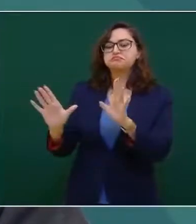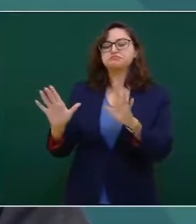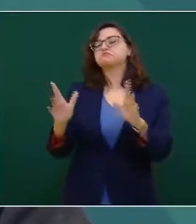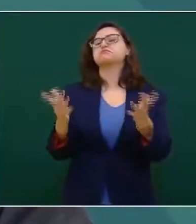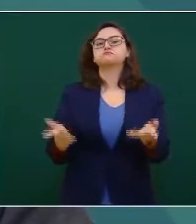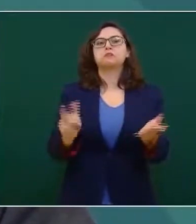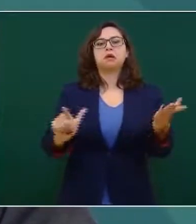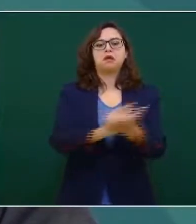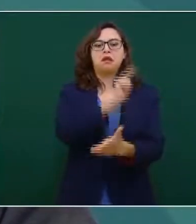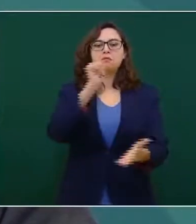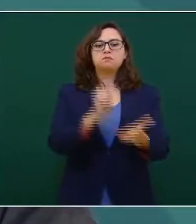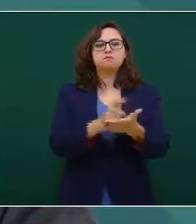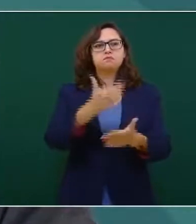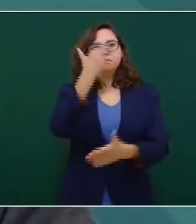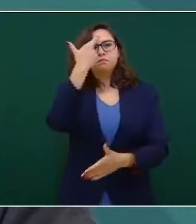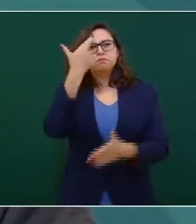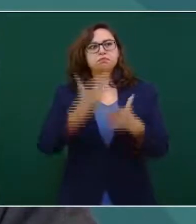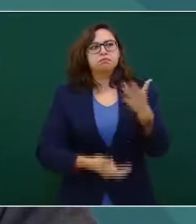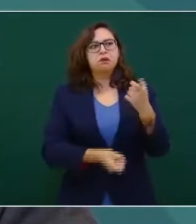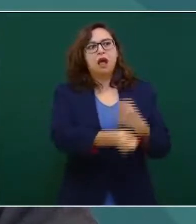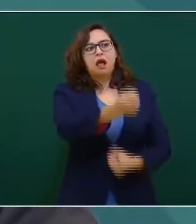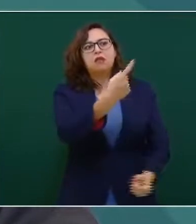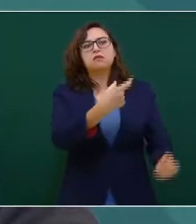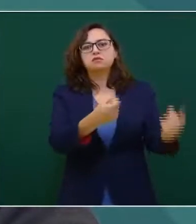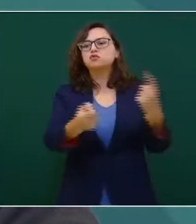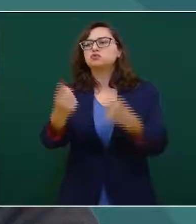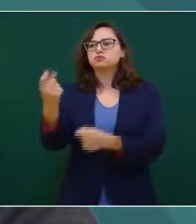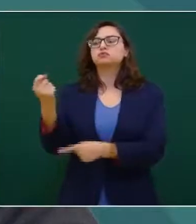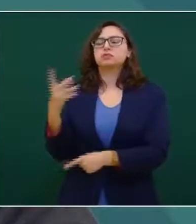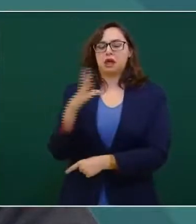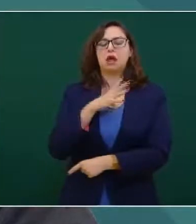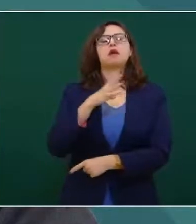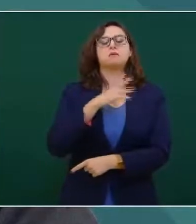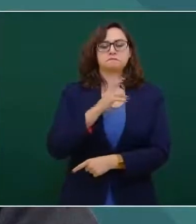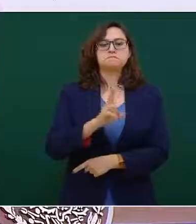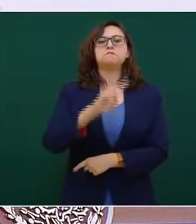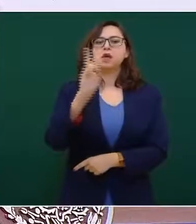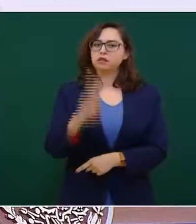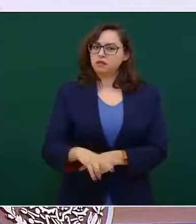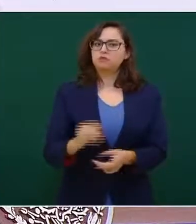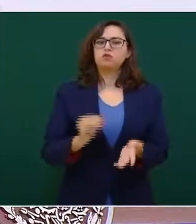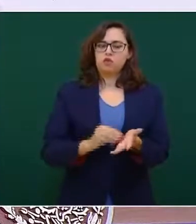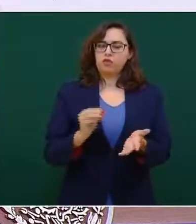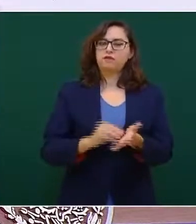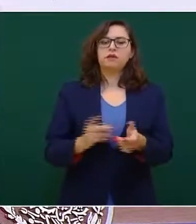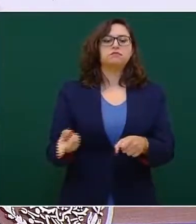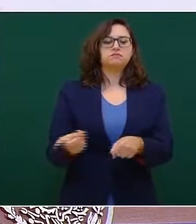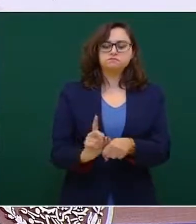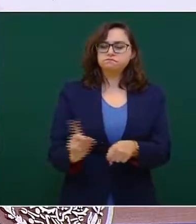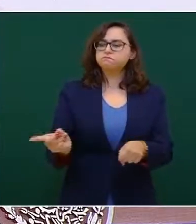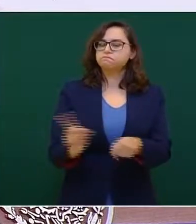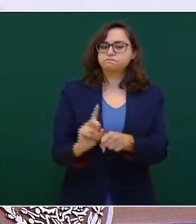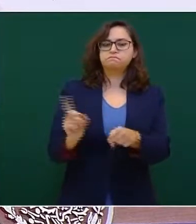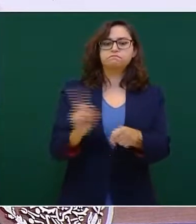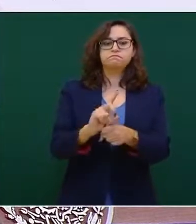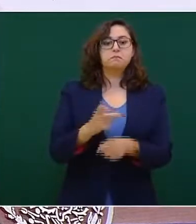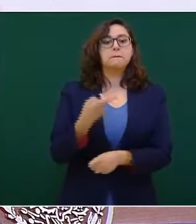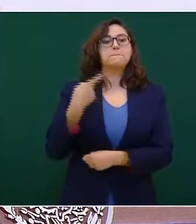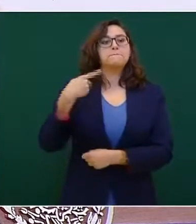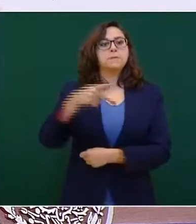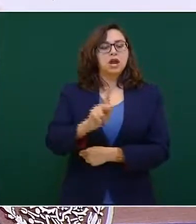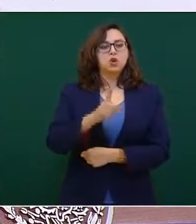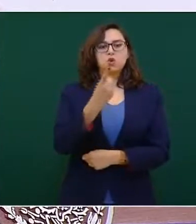los días en nuestro estado. Pero la enfrentamos con estrategia, la